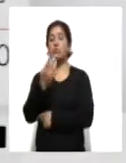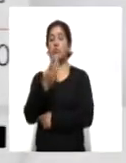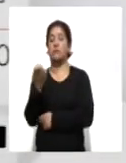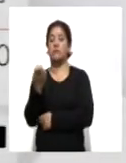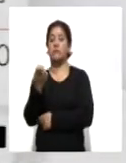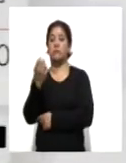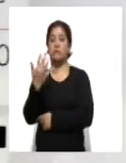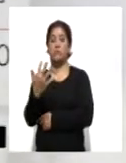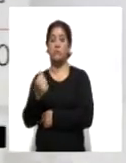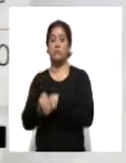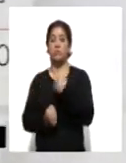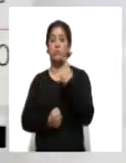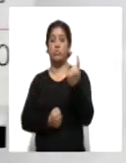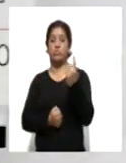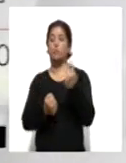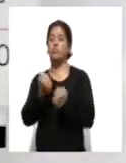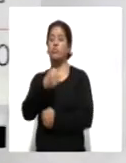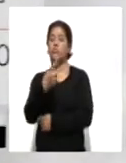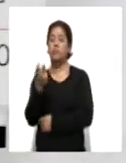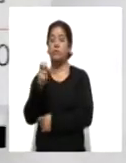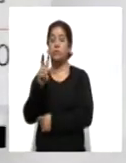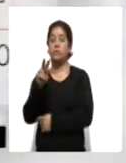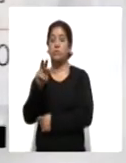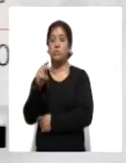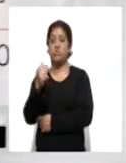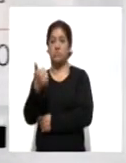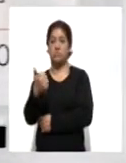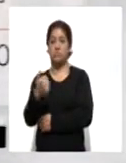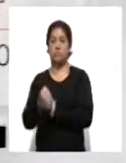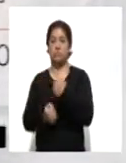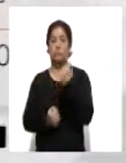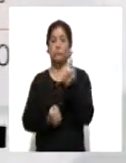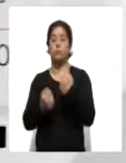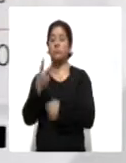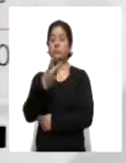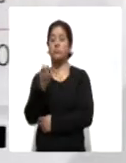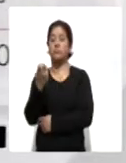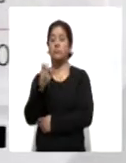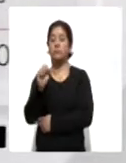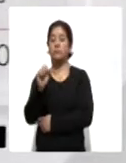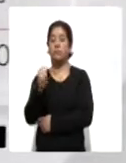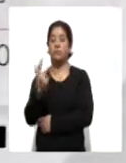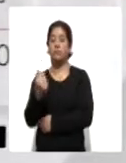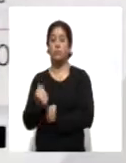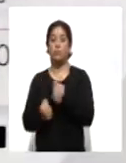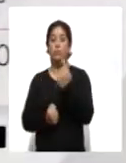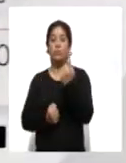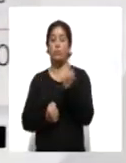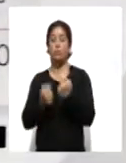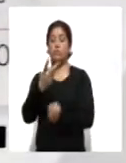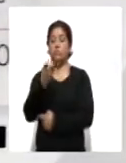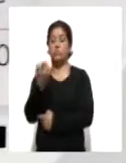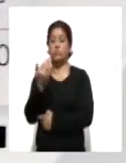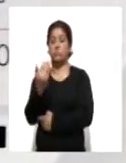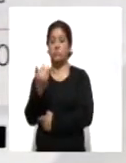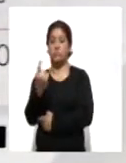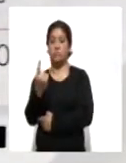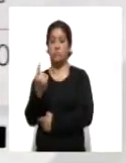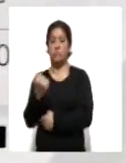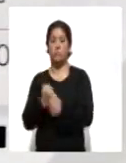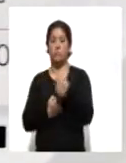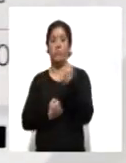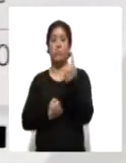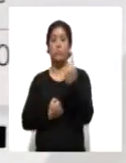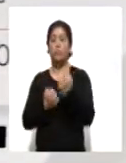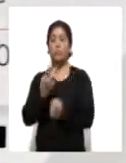305, Ixtacuistla 286, Calpulalpan 268, Totolaj 251, Tetla